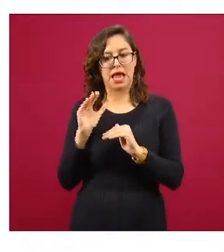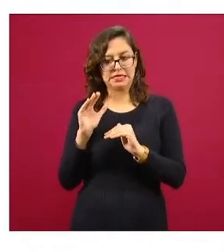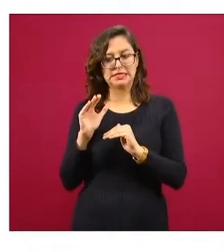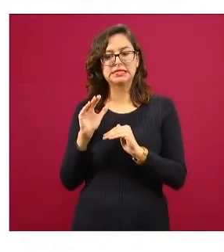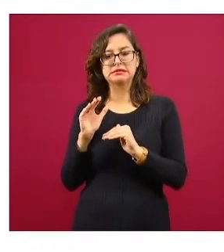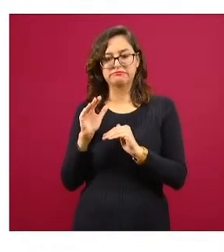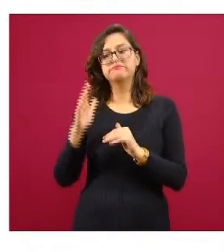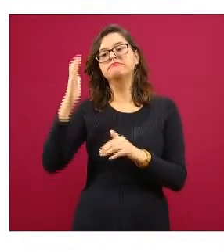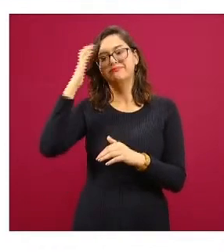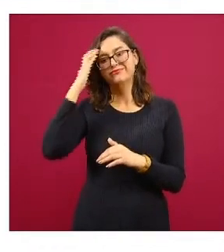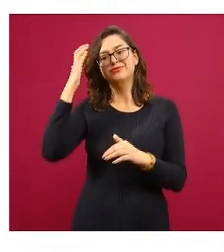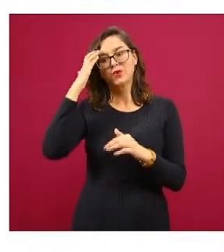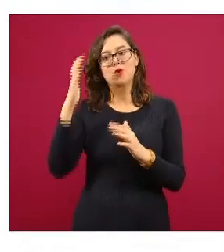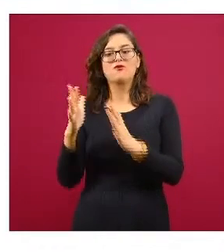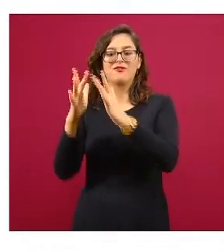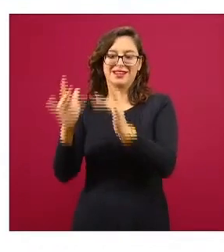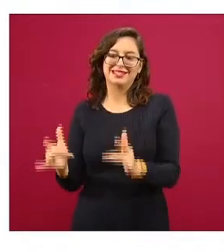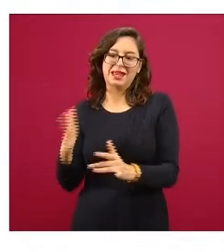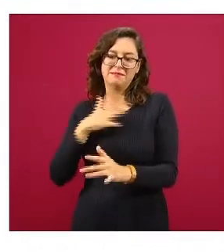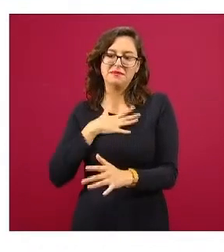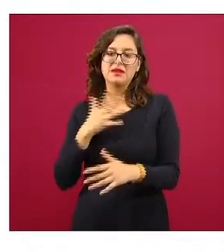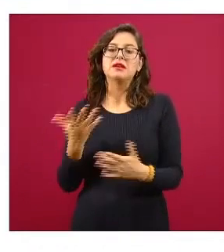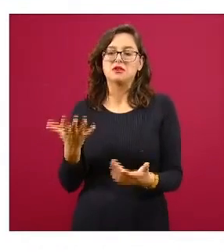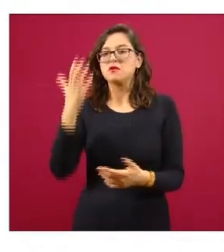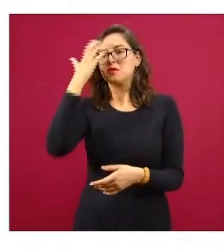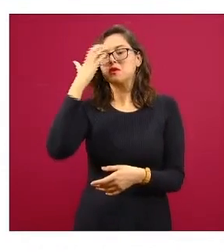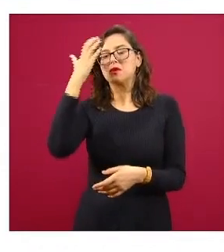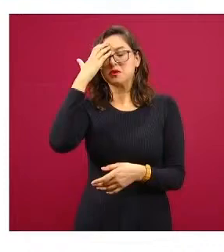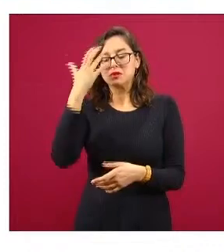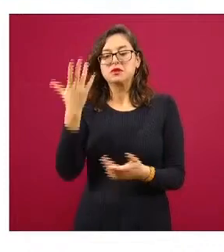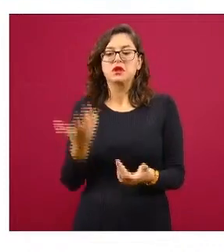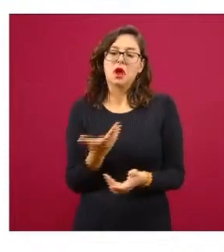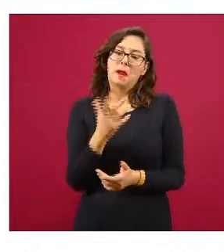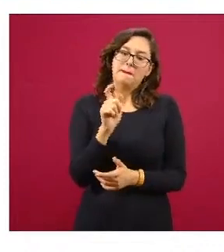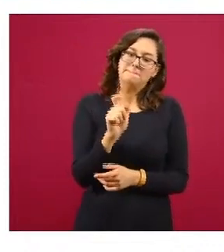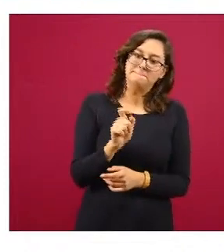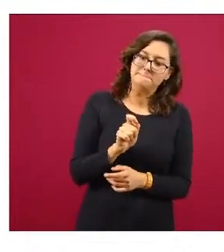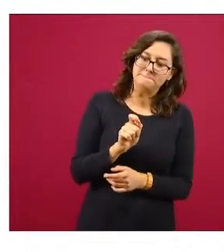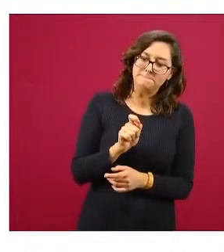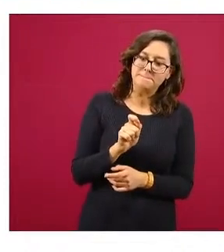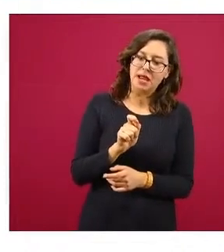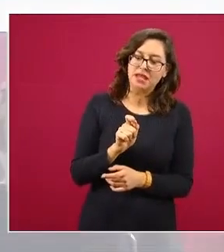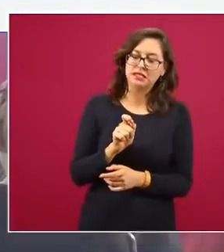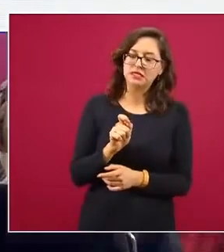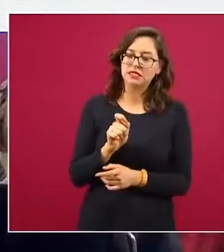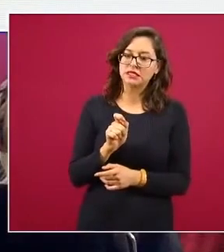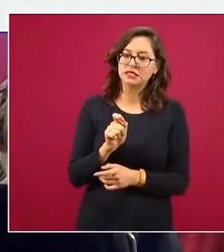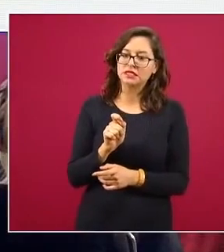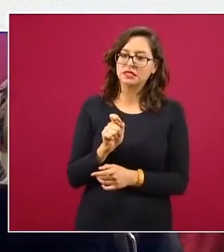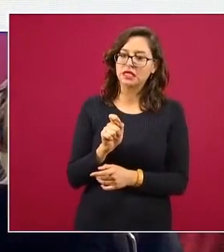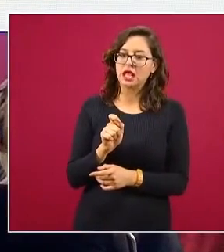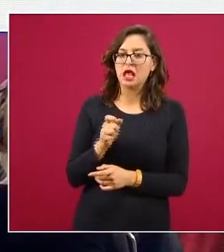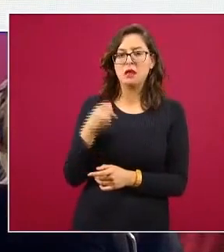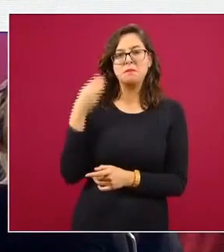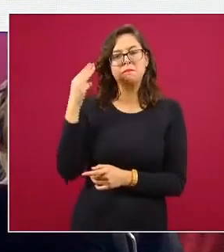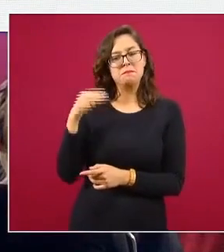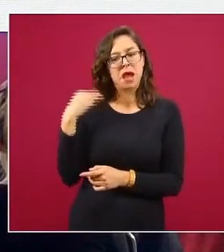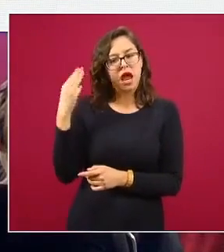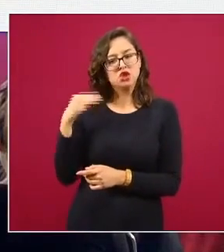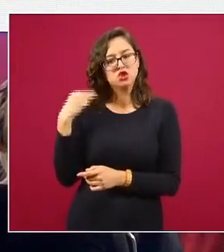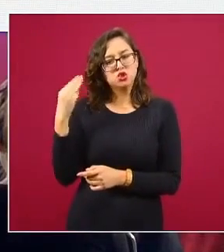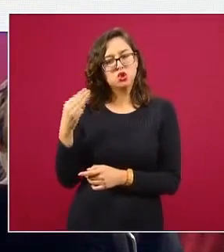que conozco bien Francia por ejemplo osciló entre 20 en mes de marzo